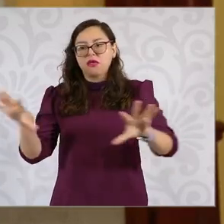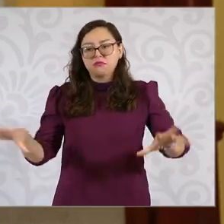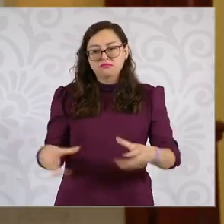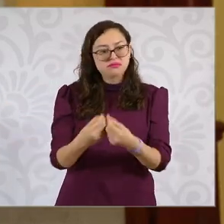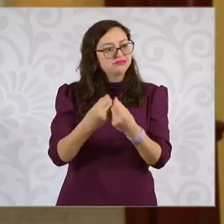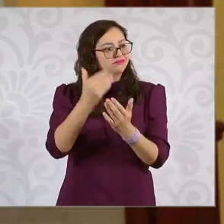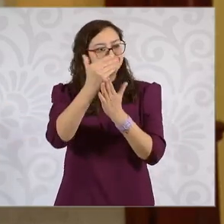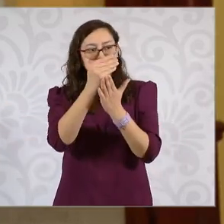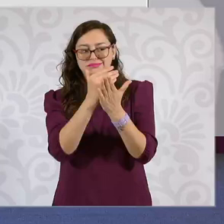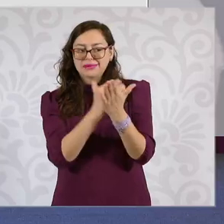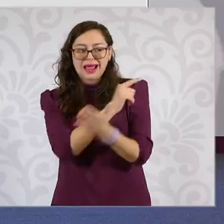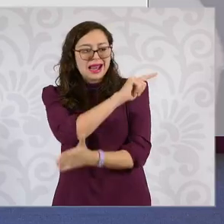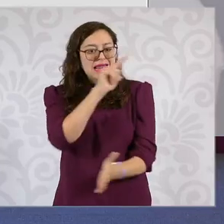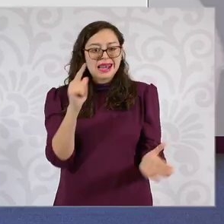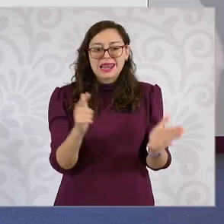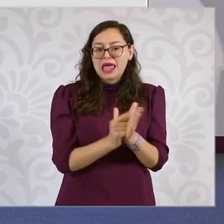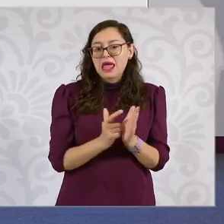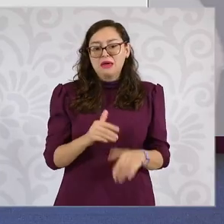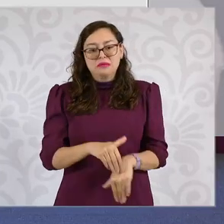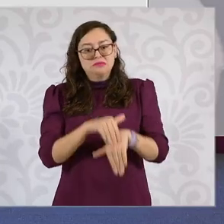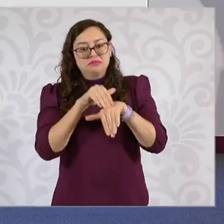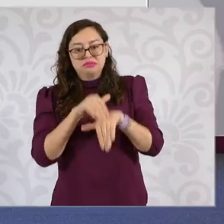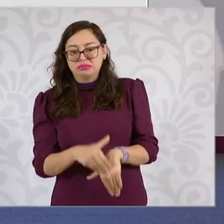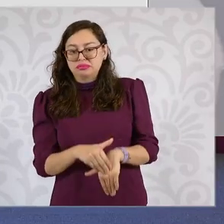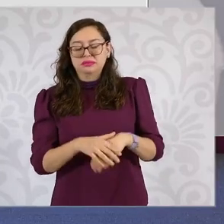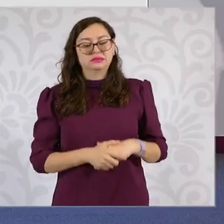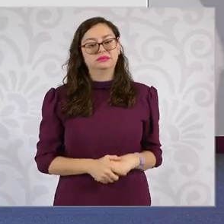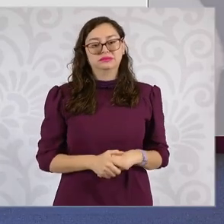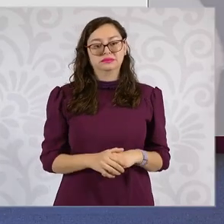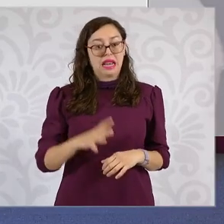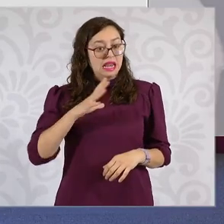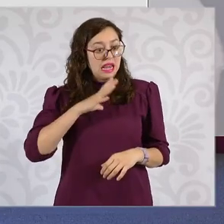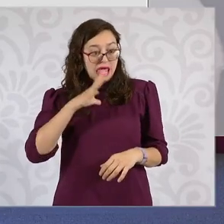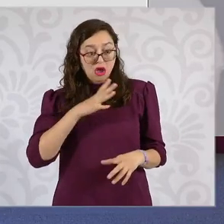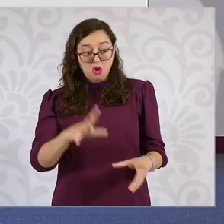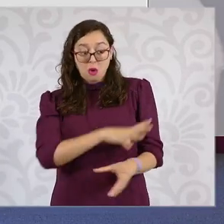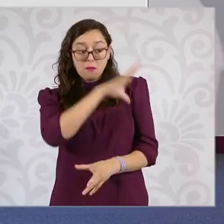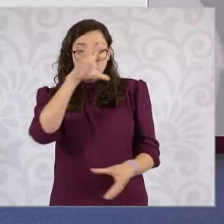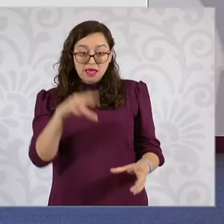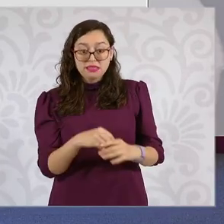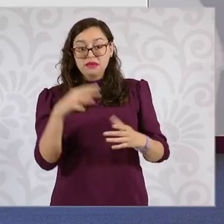Adelante. es toda la Ley General de Instituciones y Procedimientos. Adelante.